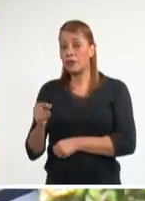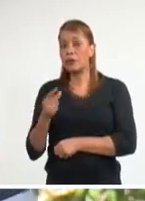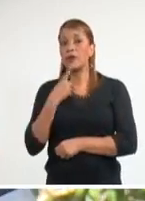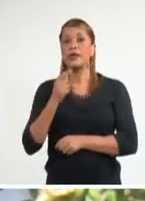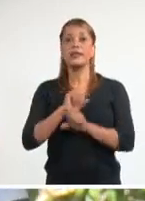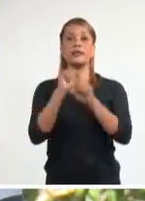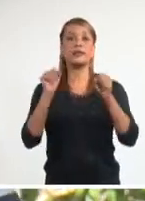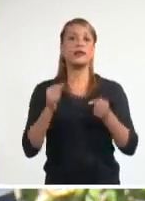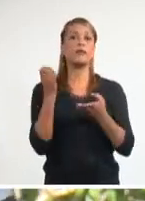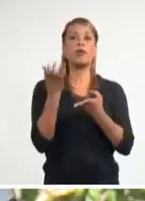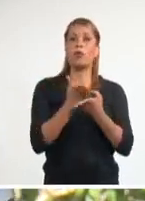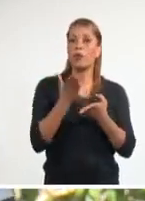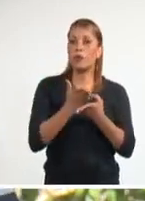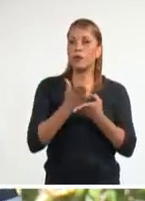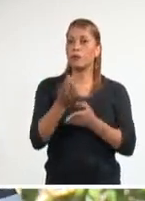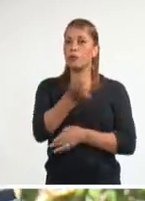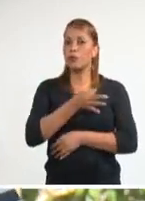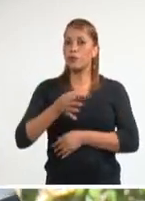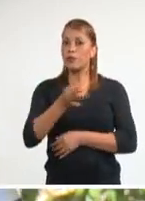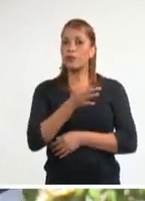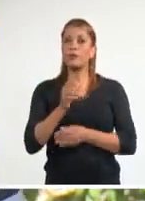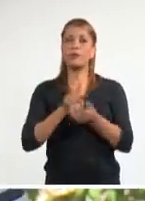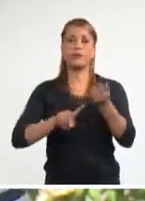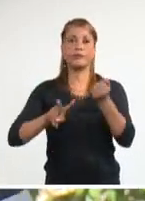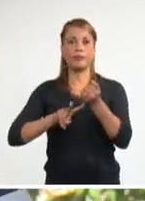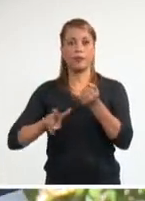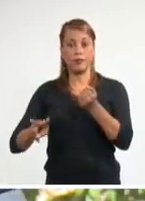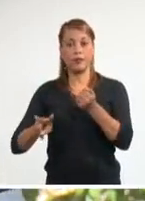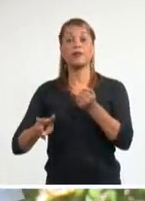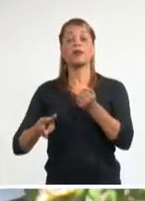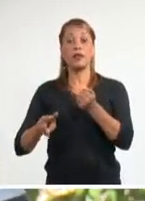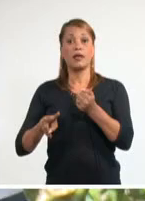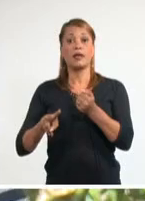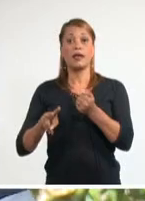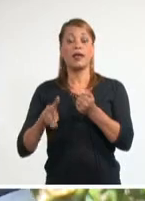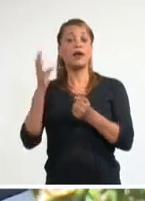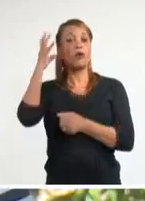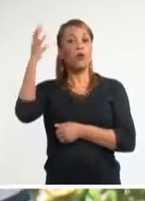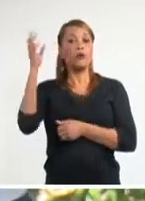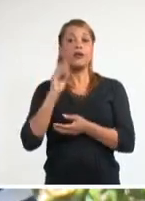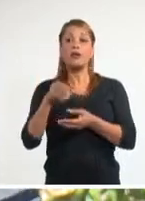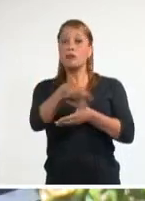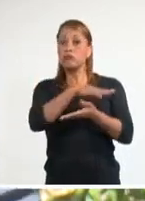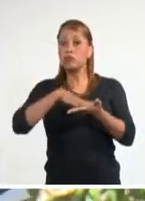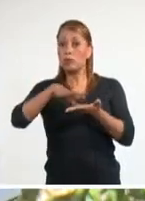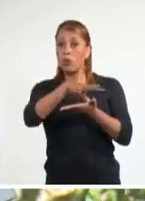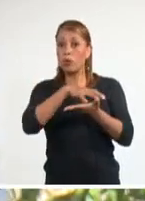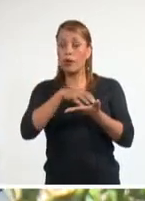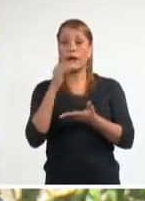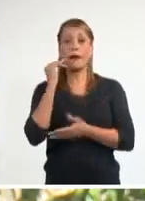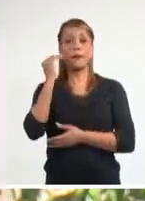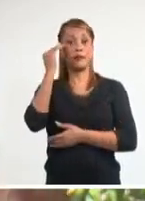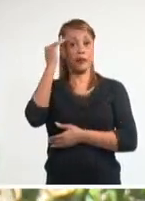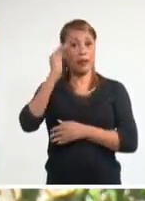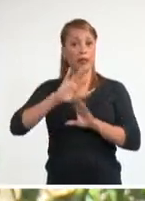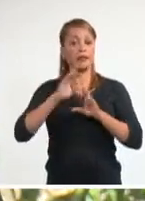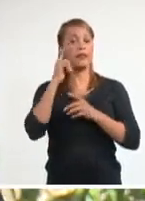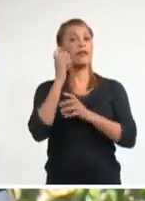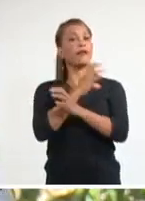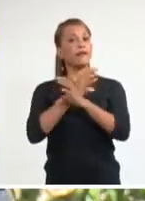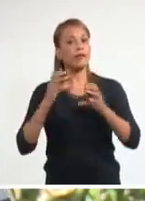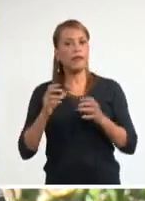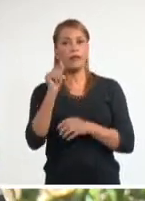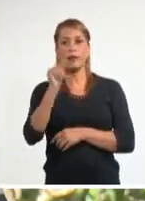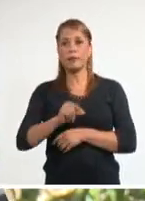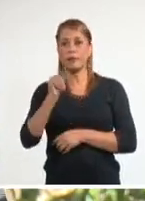educación del municipio, de la provincia, la voluntad del gobierno local, las capacidades científicas que puedan haber o que haya que